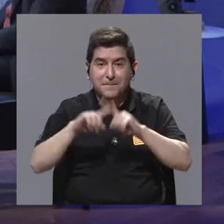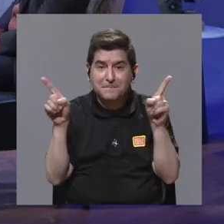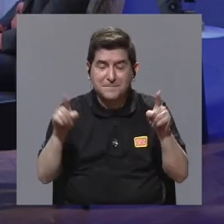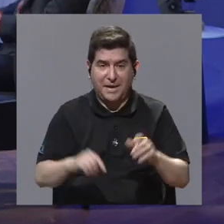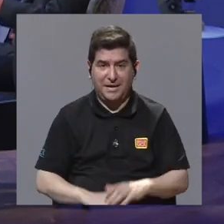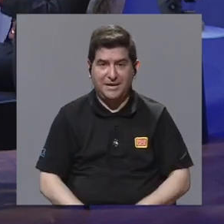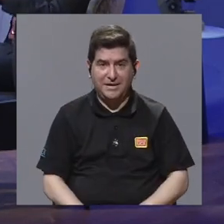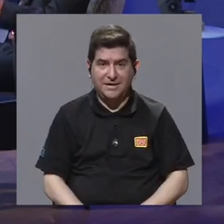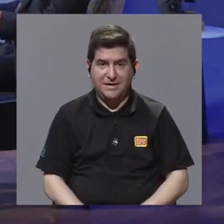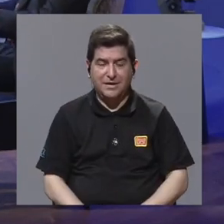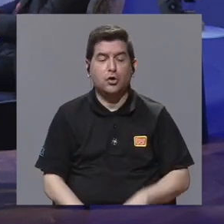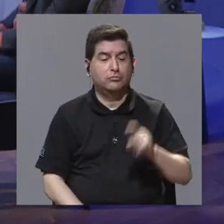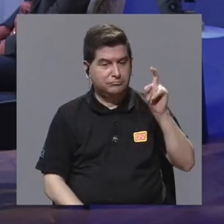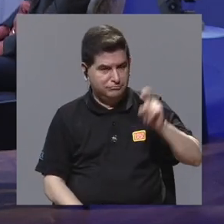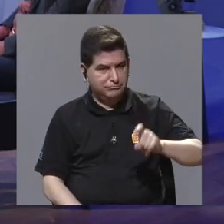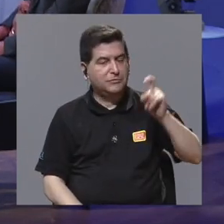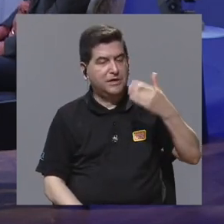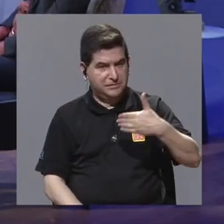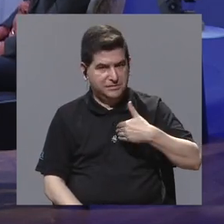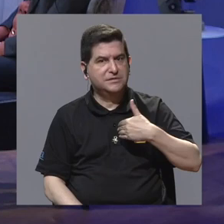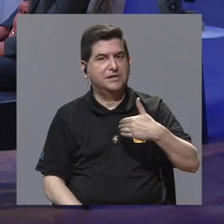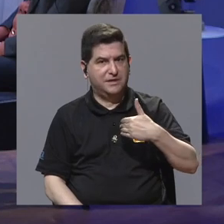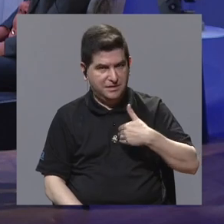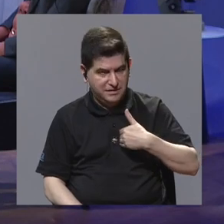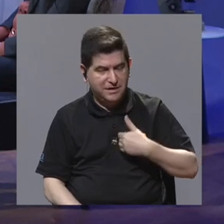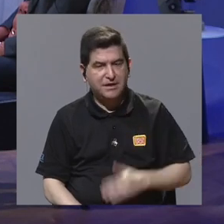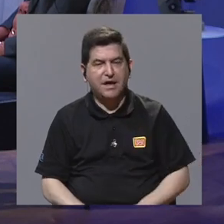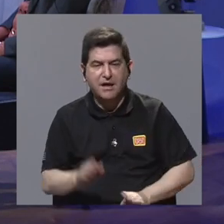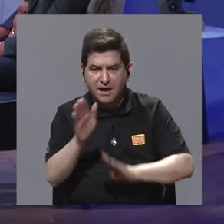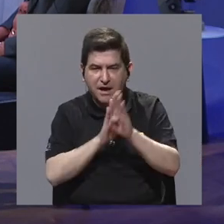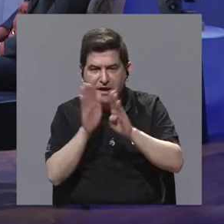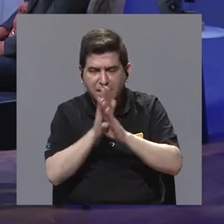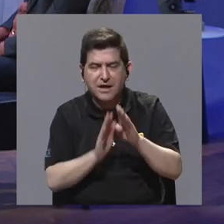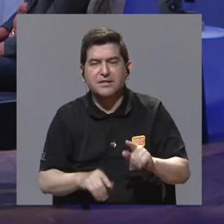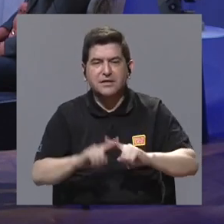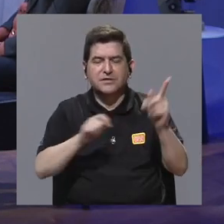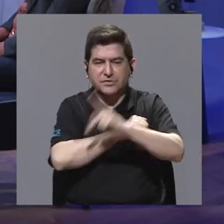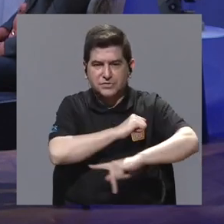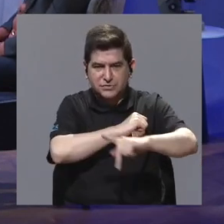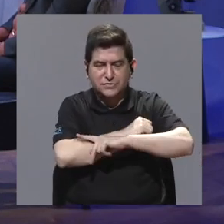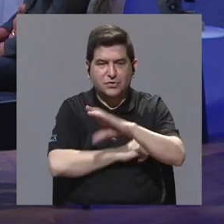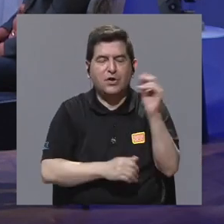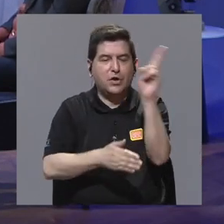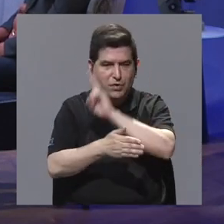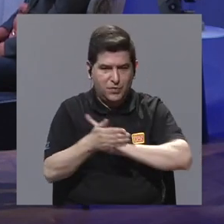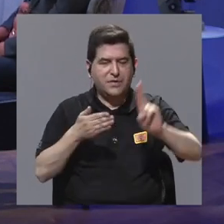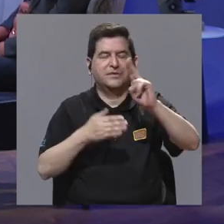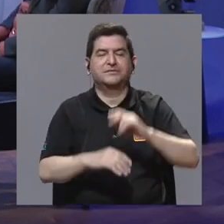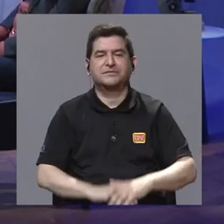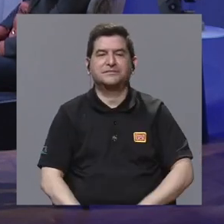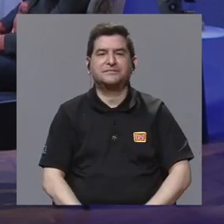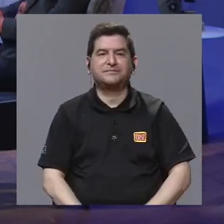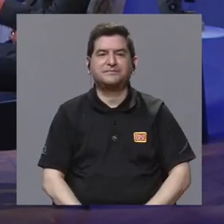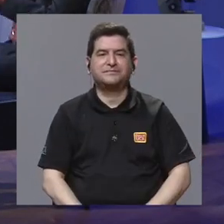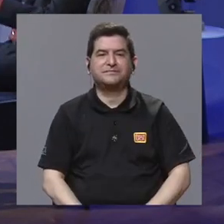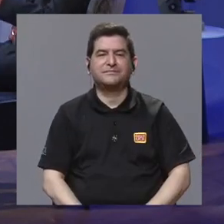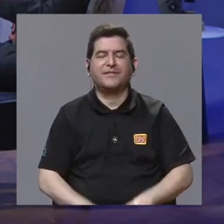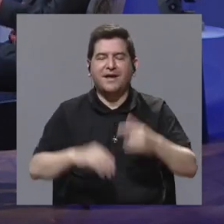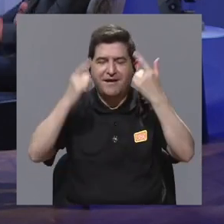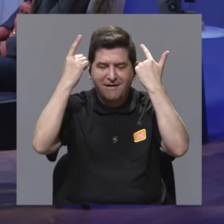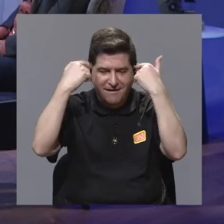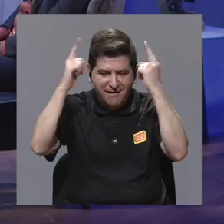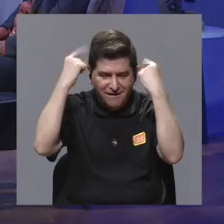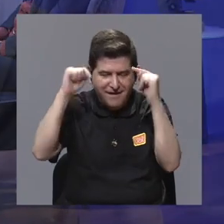muy necesario en el desarrollo de nuestros países y de nuestras universidades. Muchos